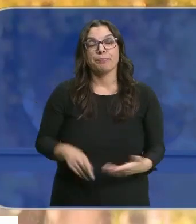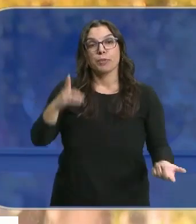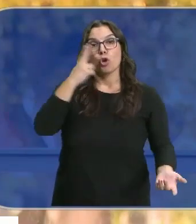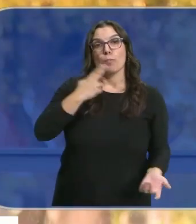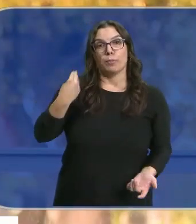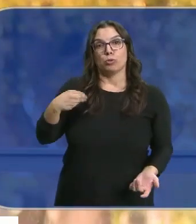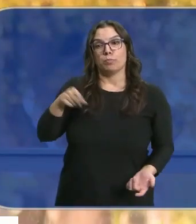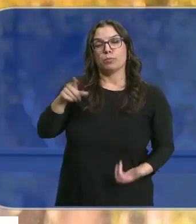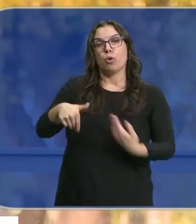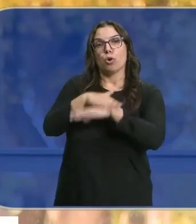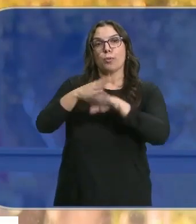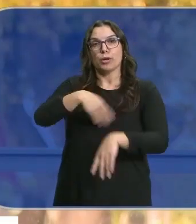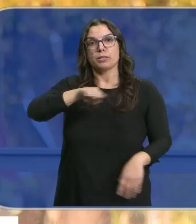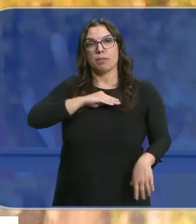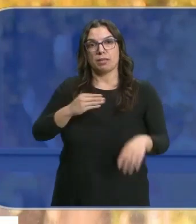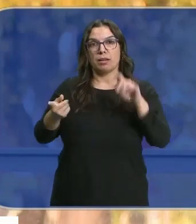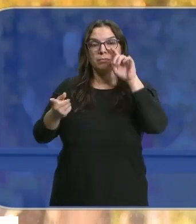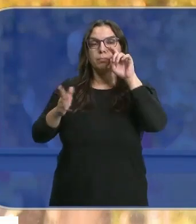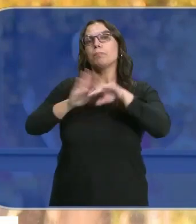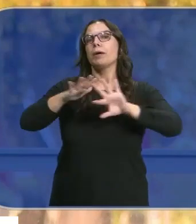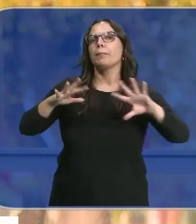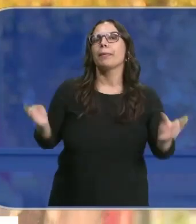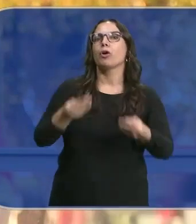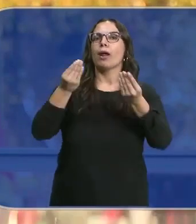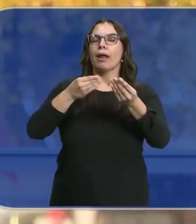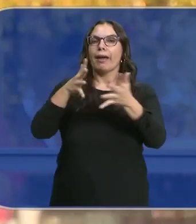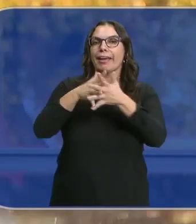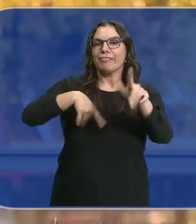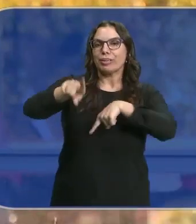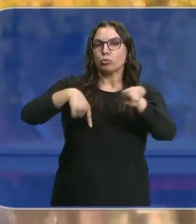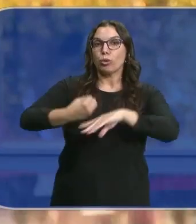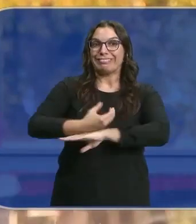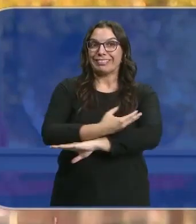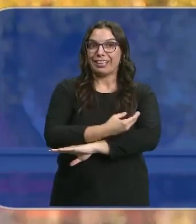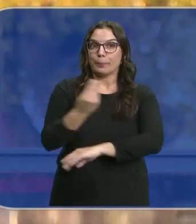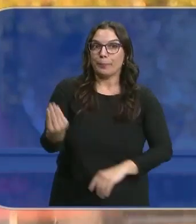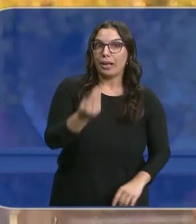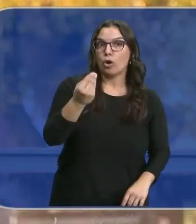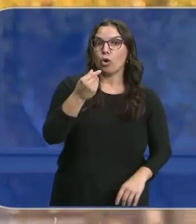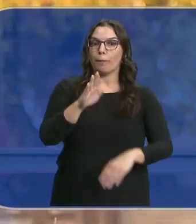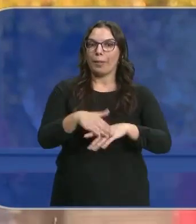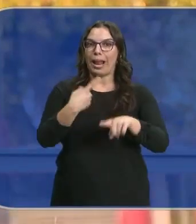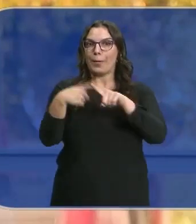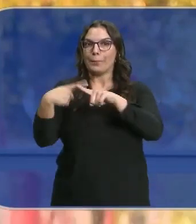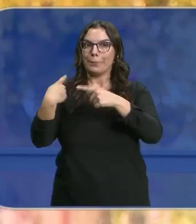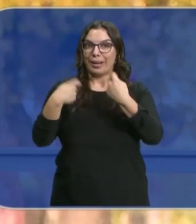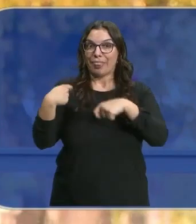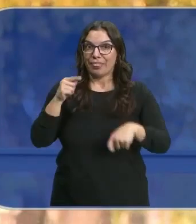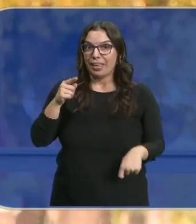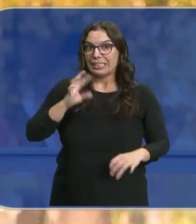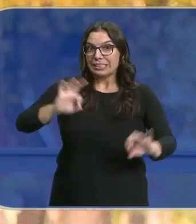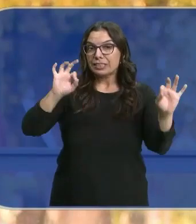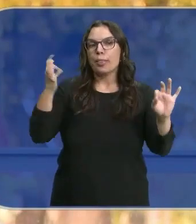ha asumido el gobierno de España para mejorar las infraestructuras en tren para las mercancías especialmente,